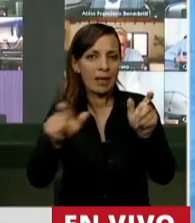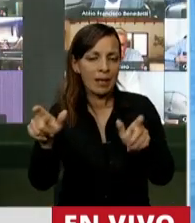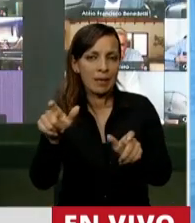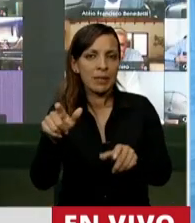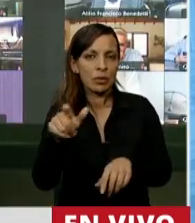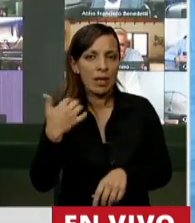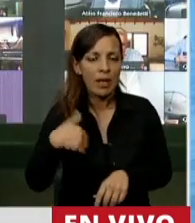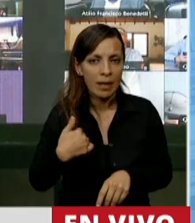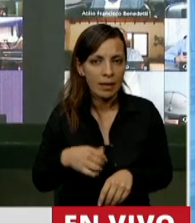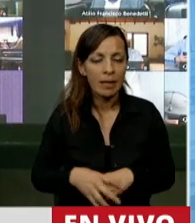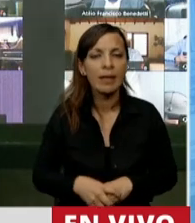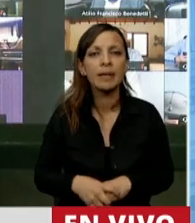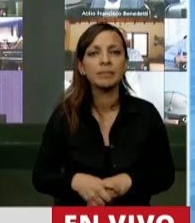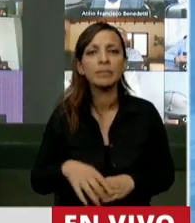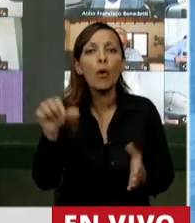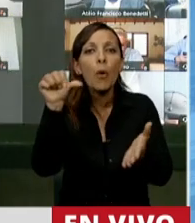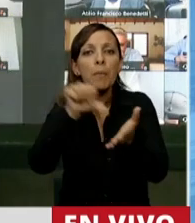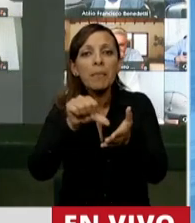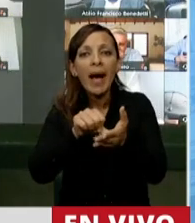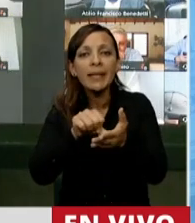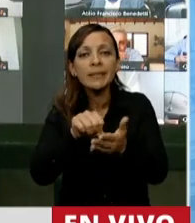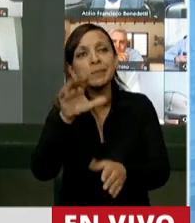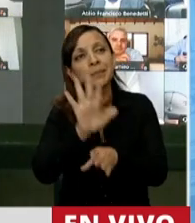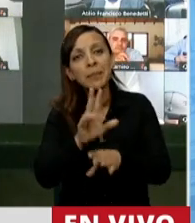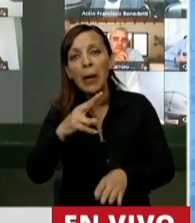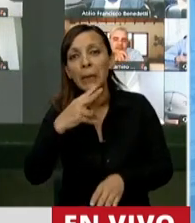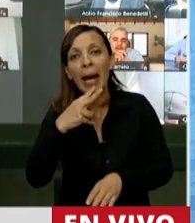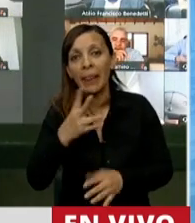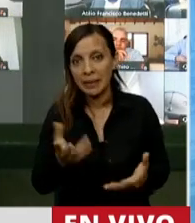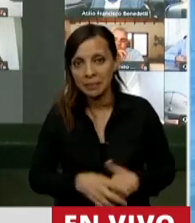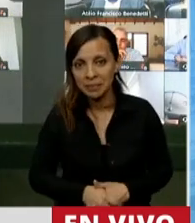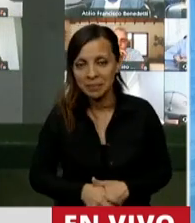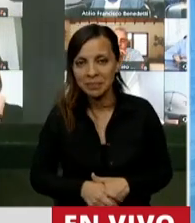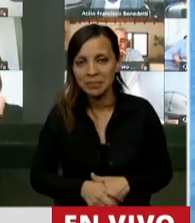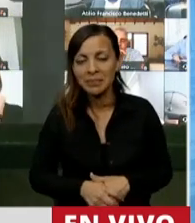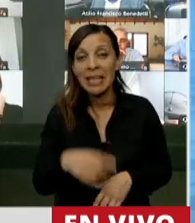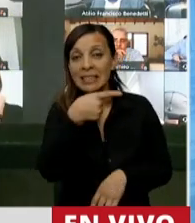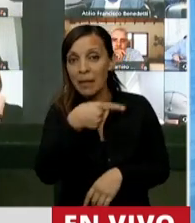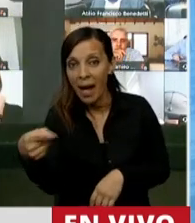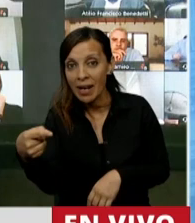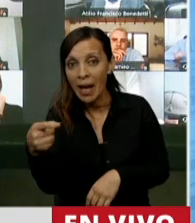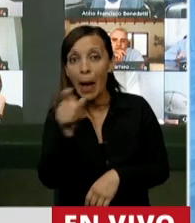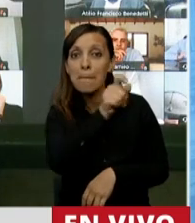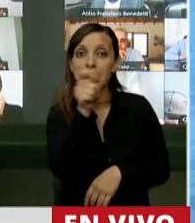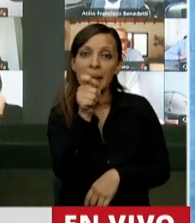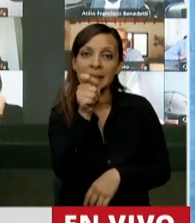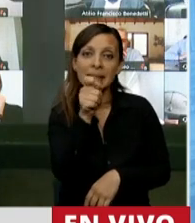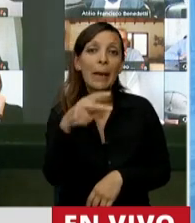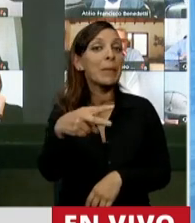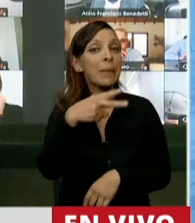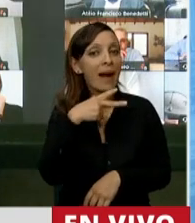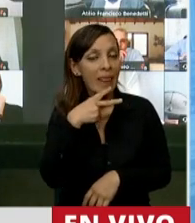Un país verde, la semana y el mes verde, vamos a ponerle,